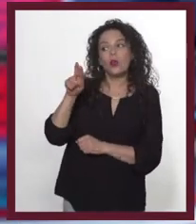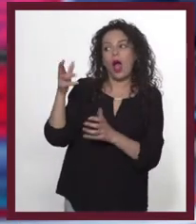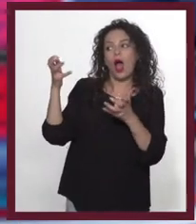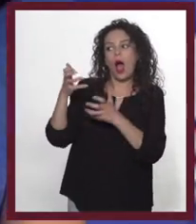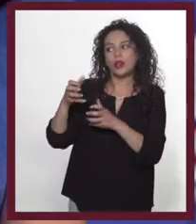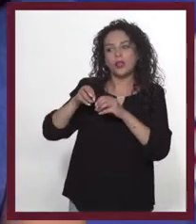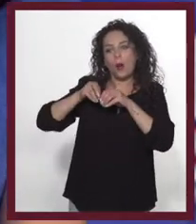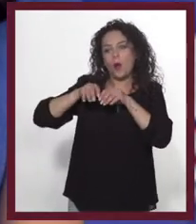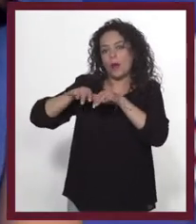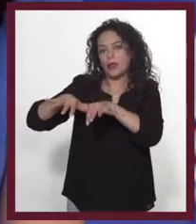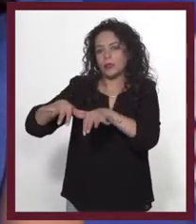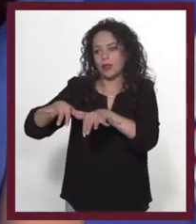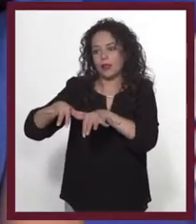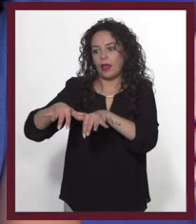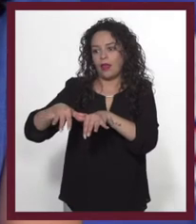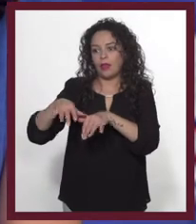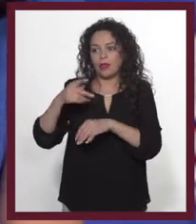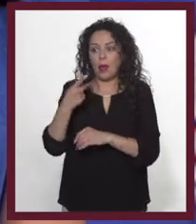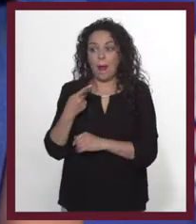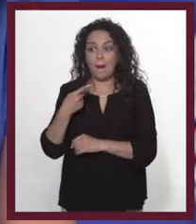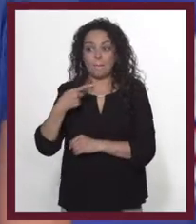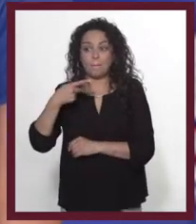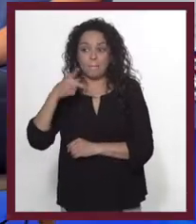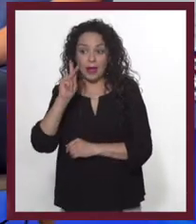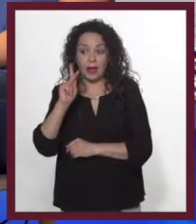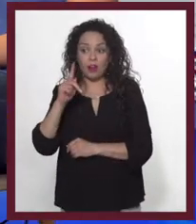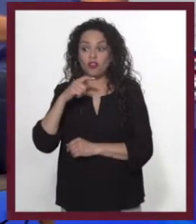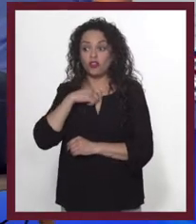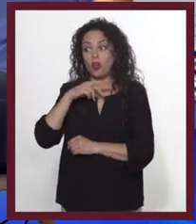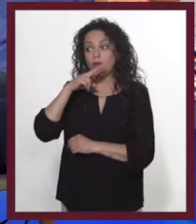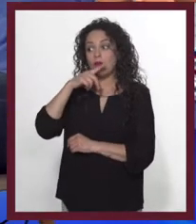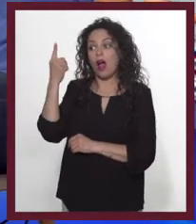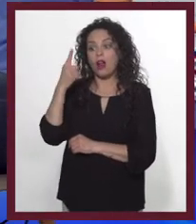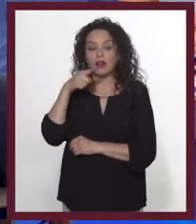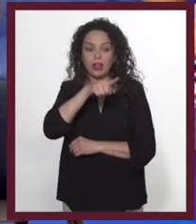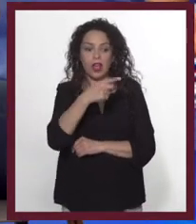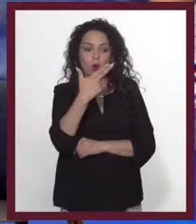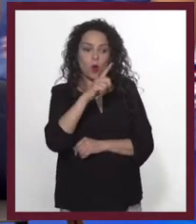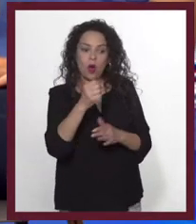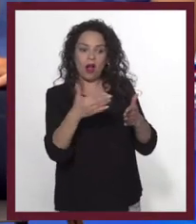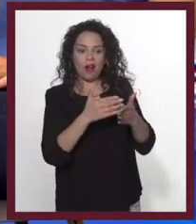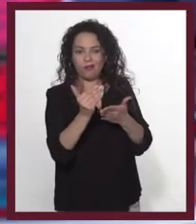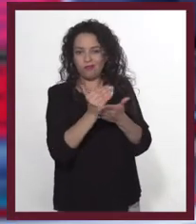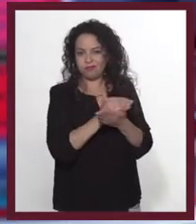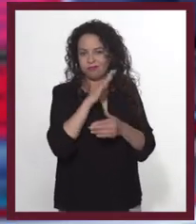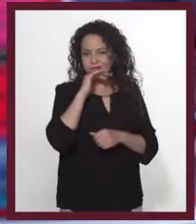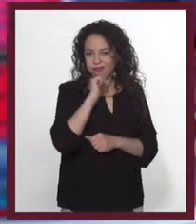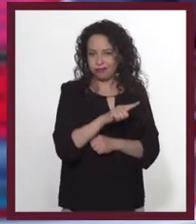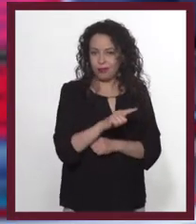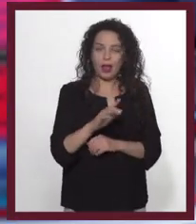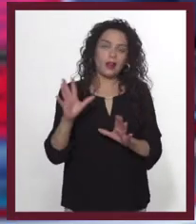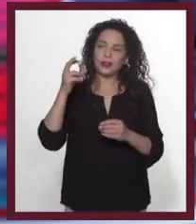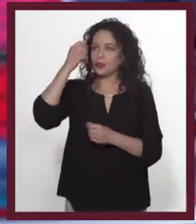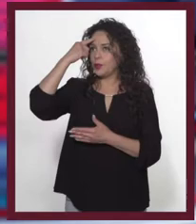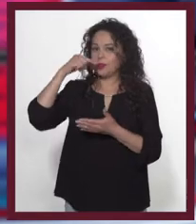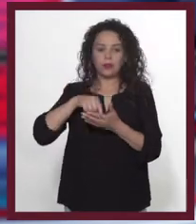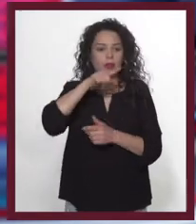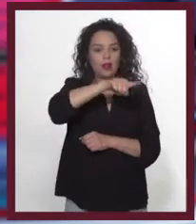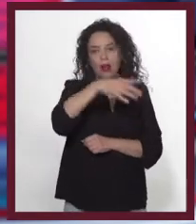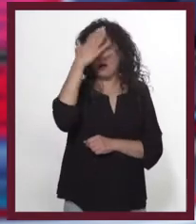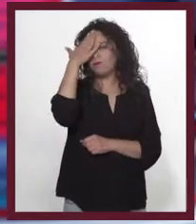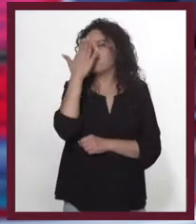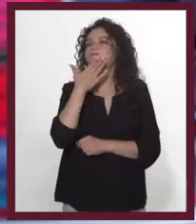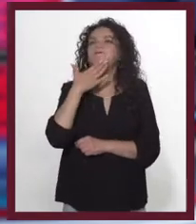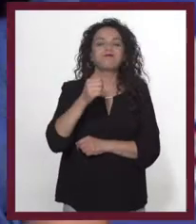publicidad. Pero al menos hago mejor publicidad, digamos, de lo que Hugo cocina. No lo creo. Hugo es